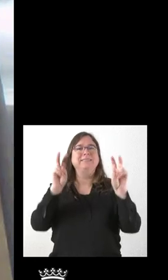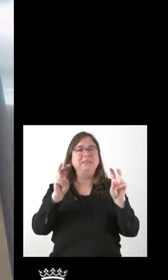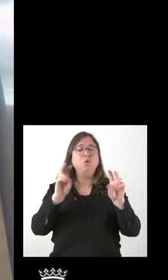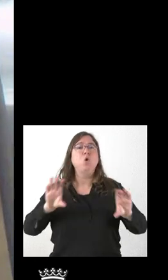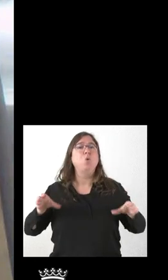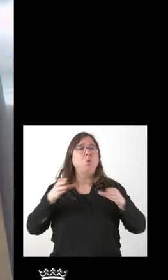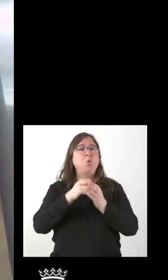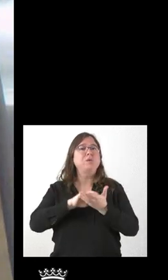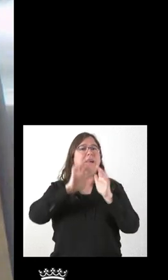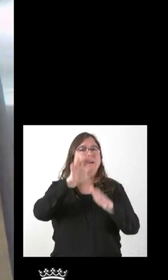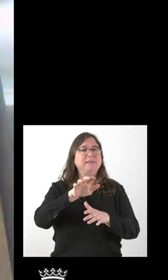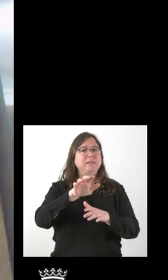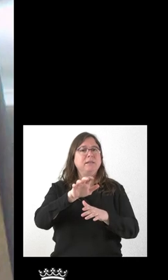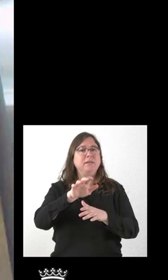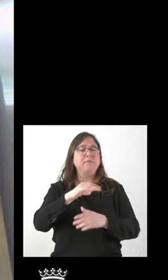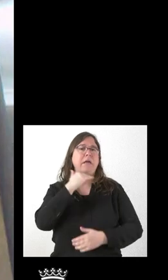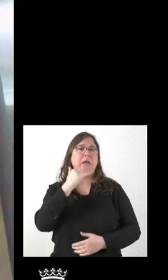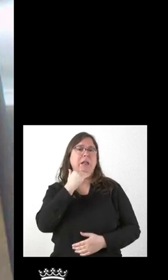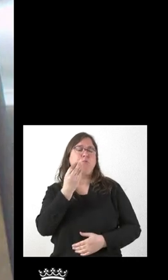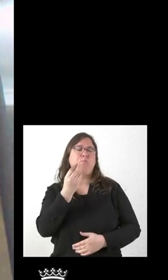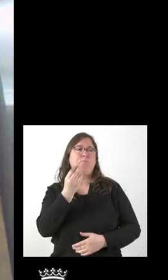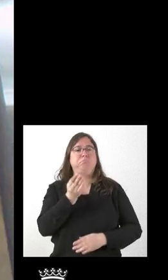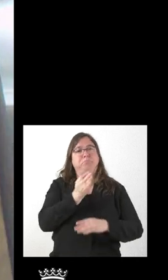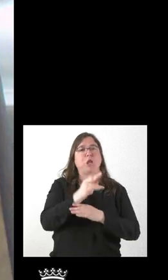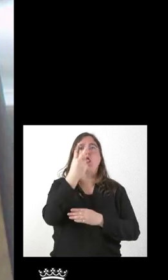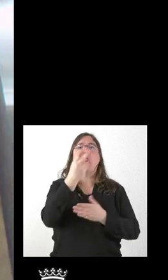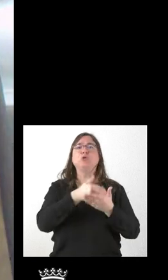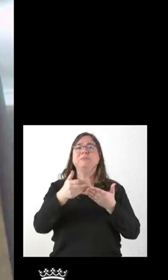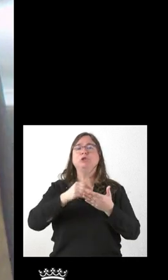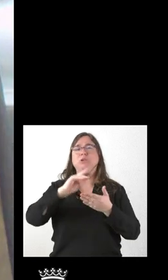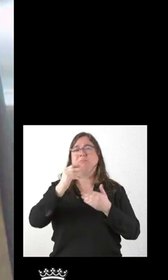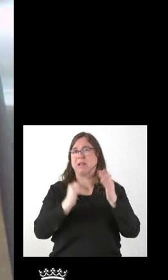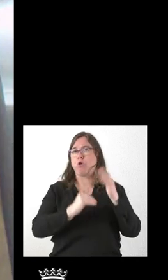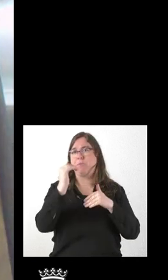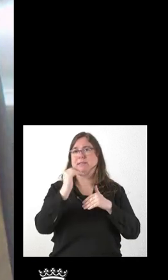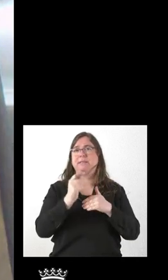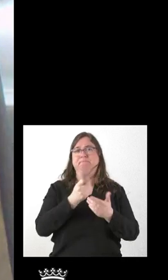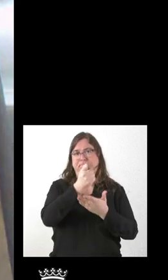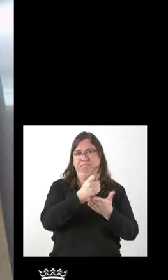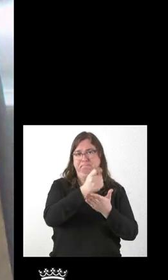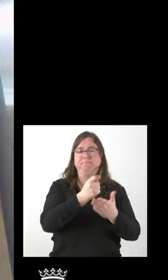Junta de Castilla y León ha aportado algo más de dos billones de euros a lo largo de varias ambasidades.